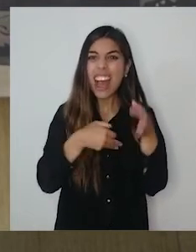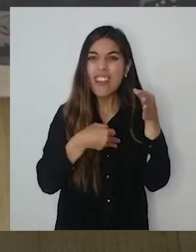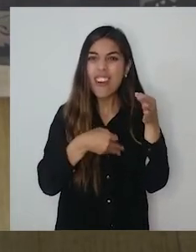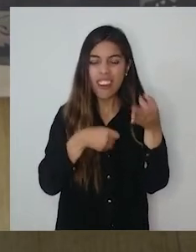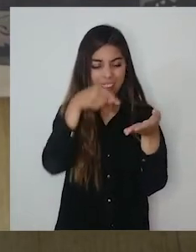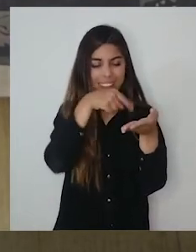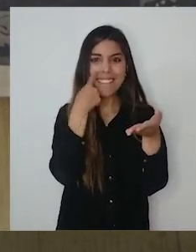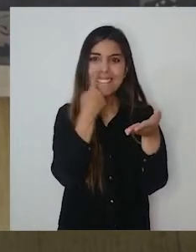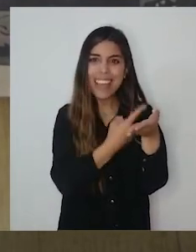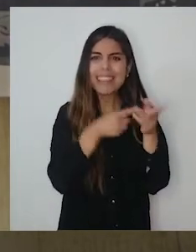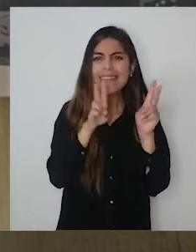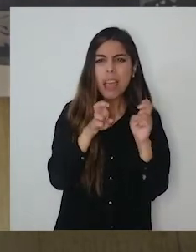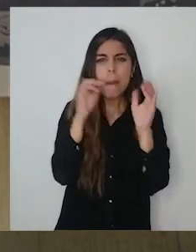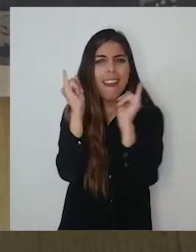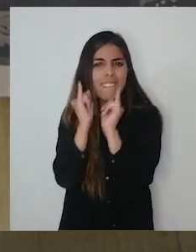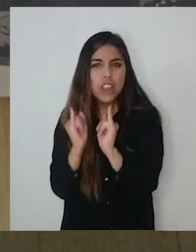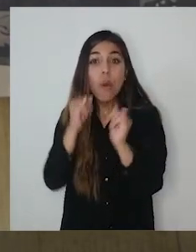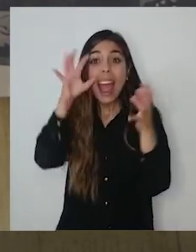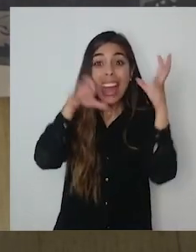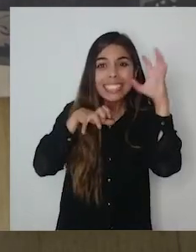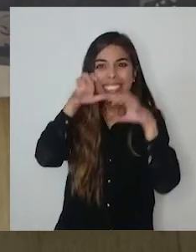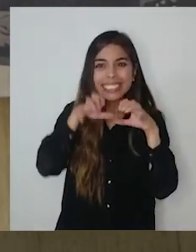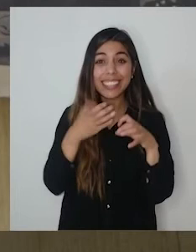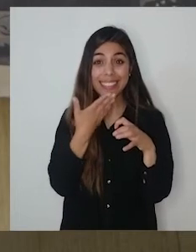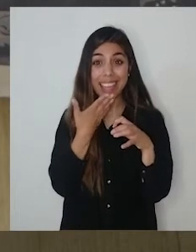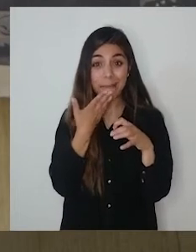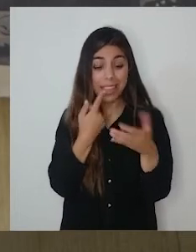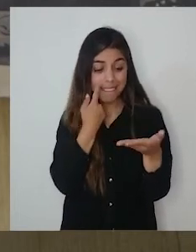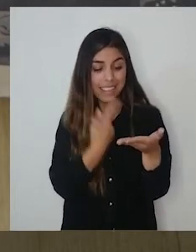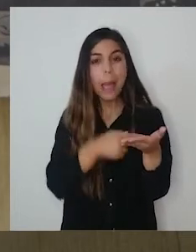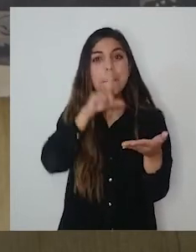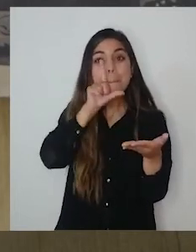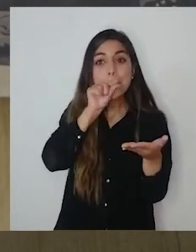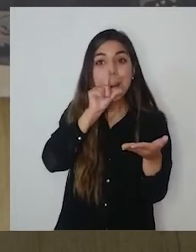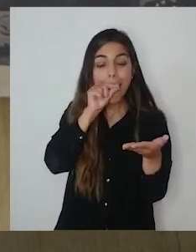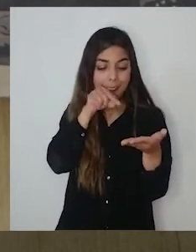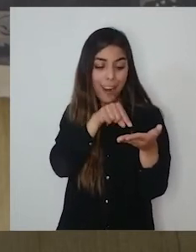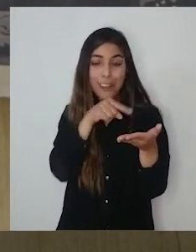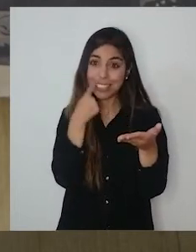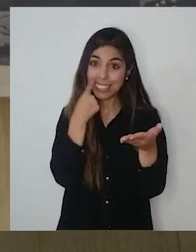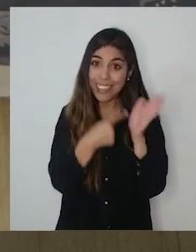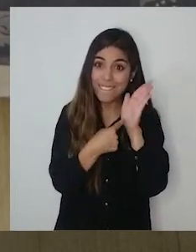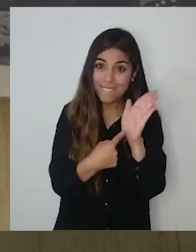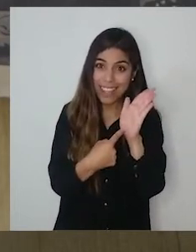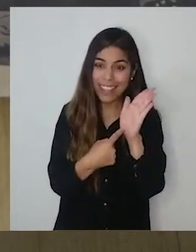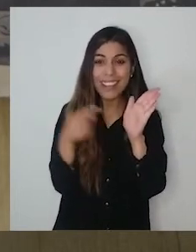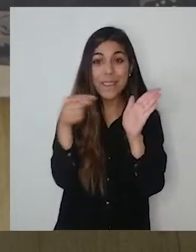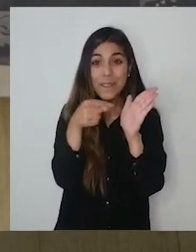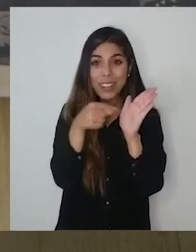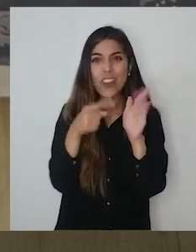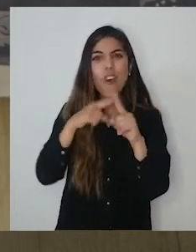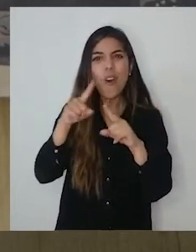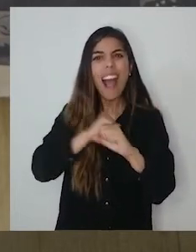Y esto tiene todo el tema de las figuras, donde hay animales también, también hay pájaros, hay como